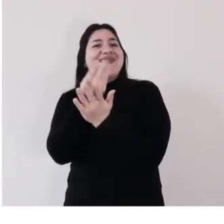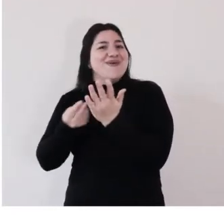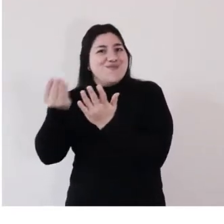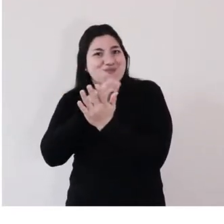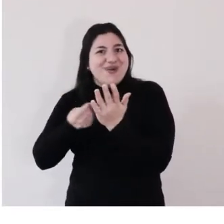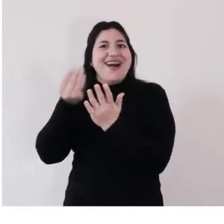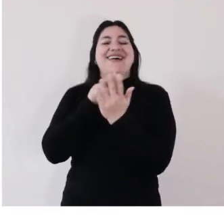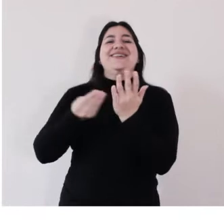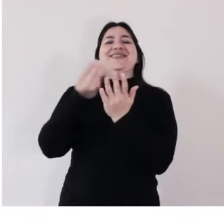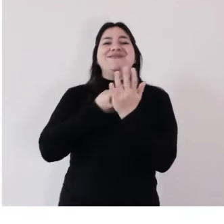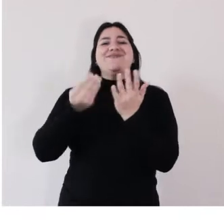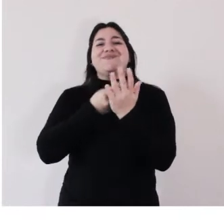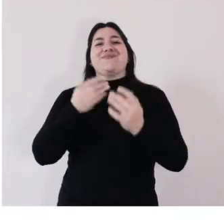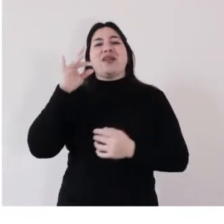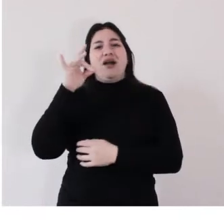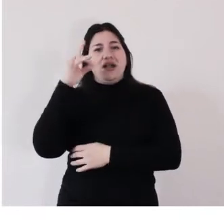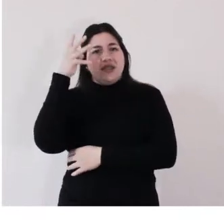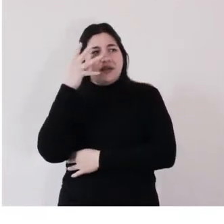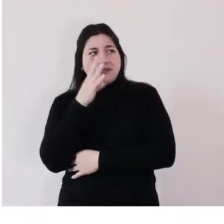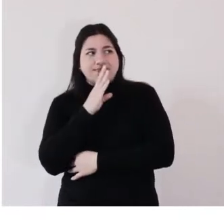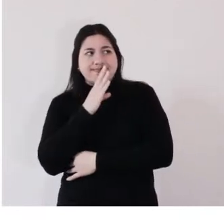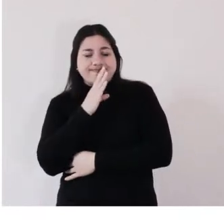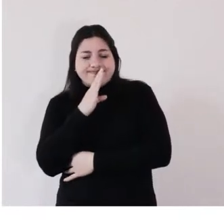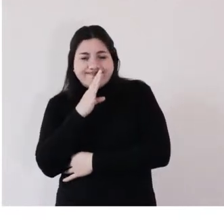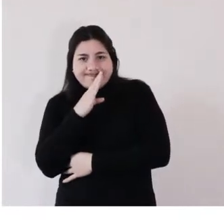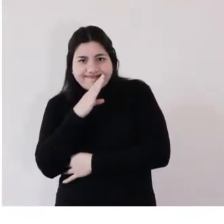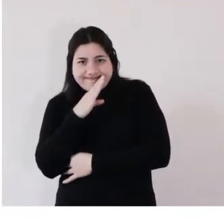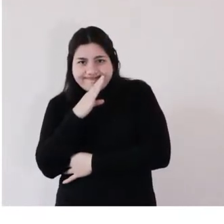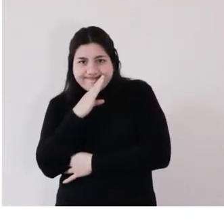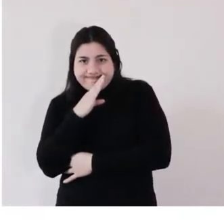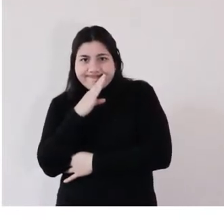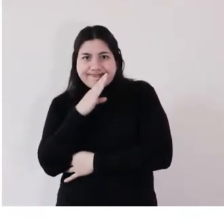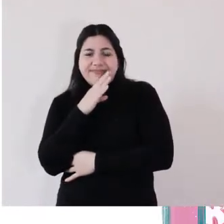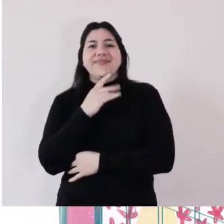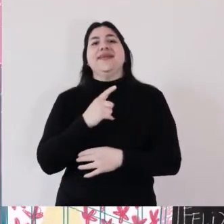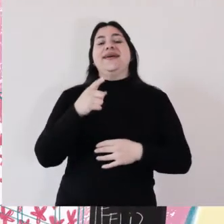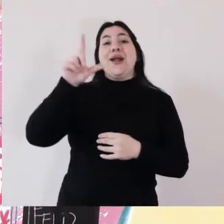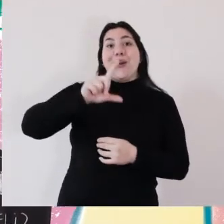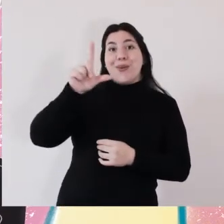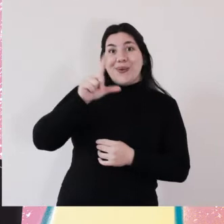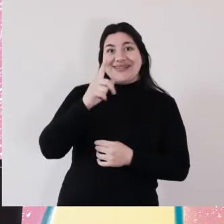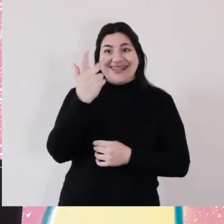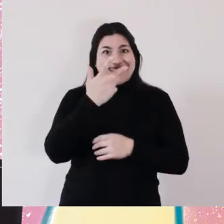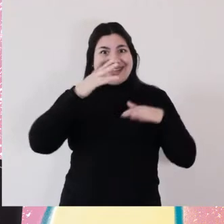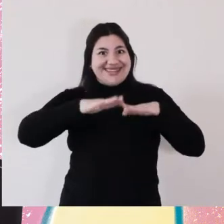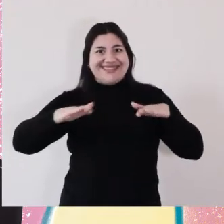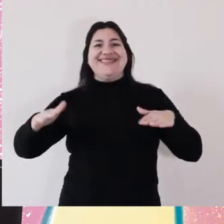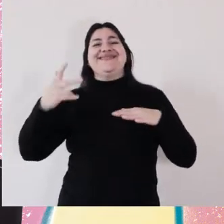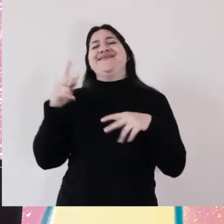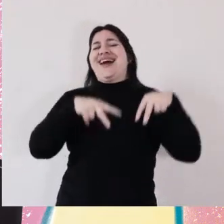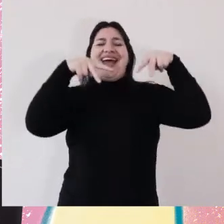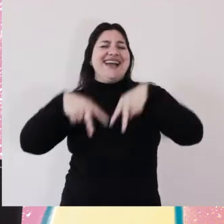dibujo. Añadebe. Diego no dice nada. El lunes, los tres amigos